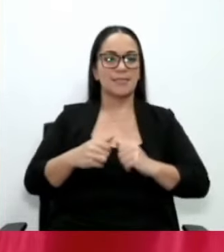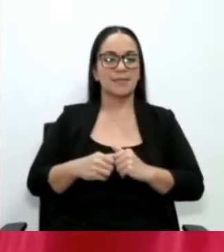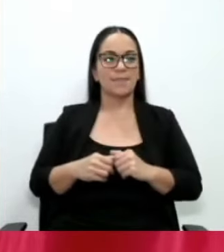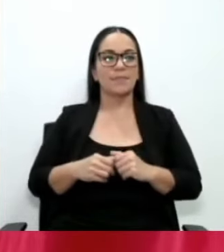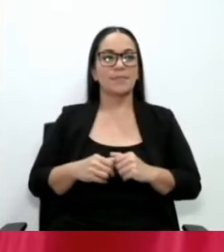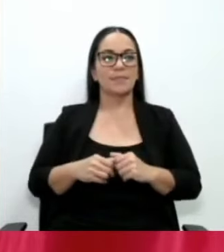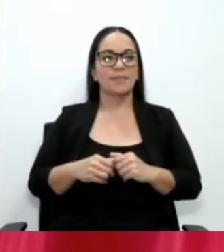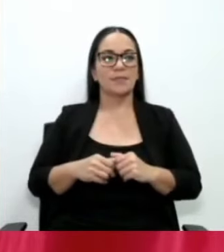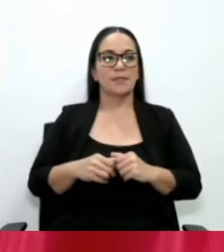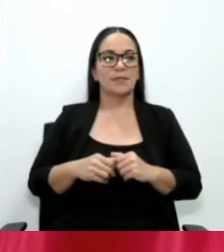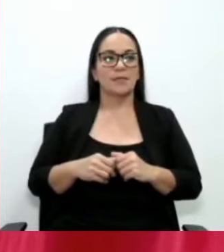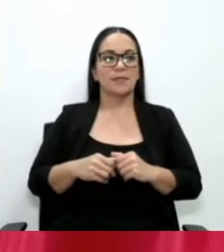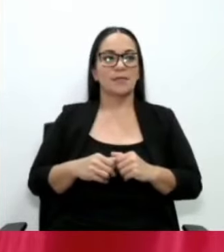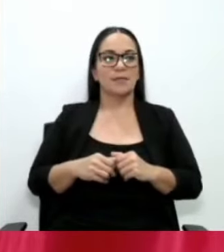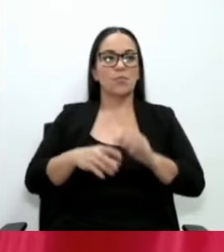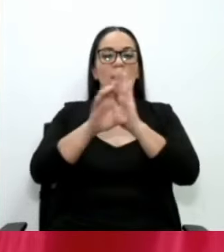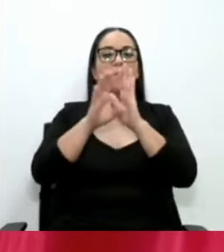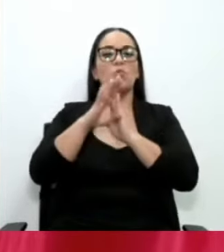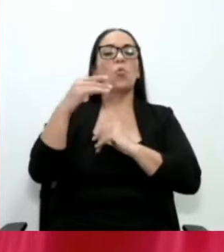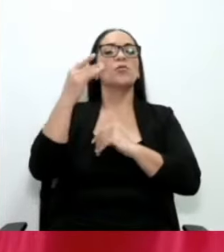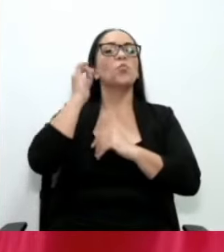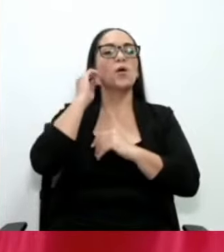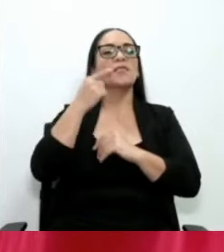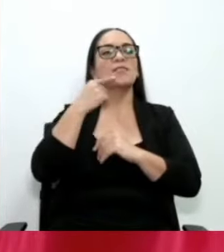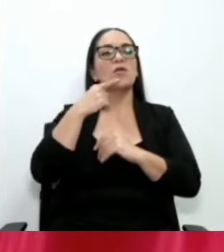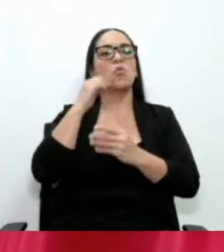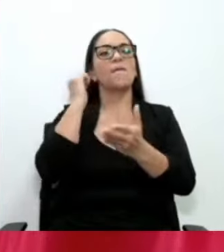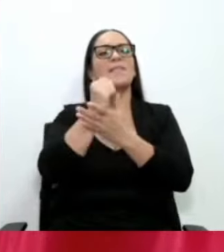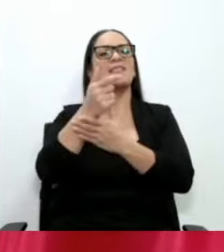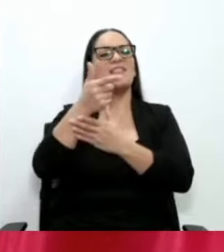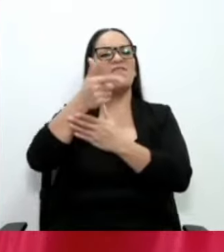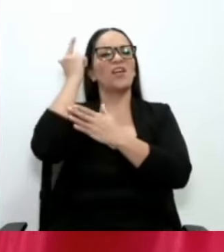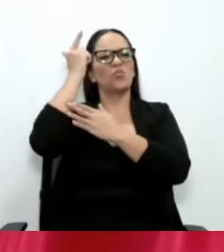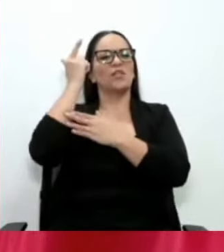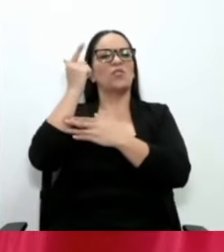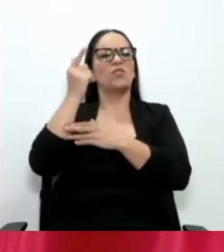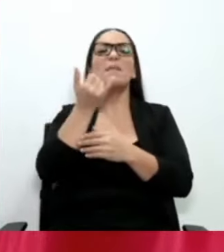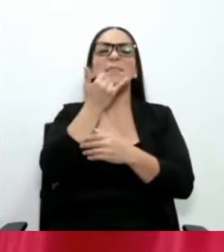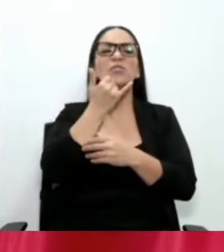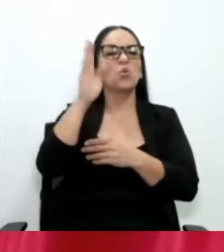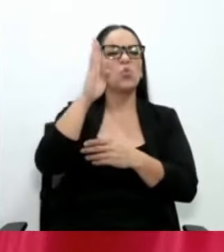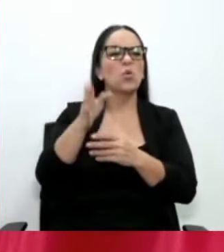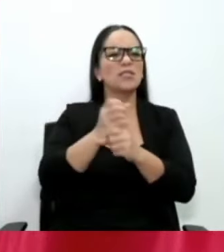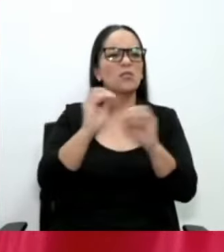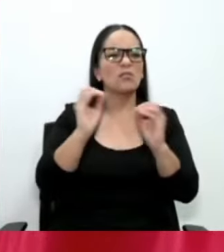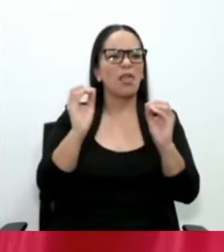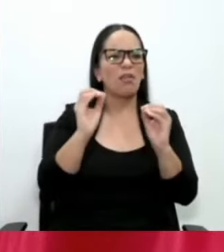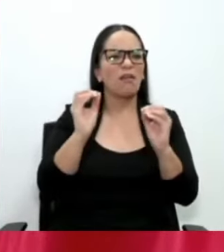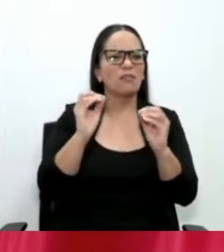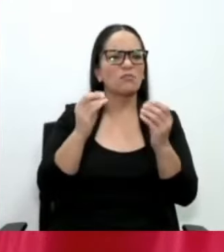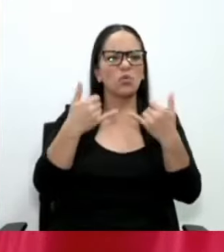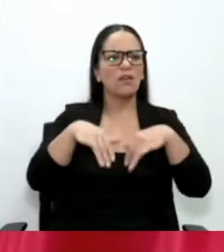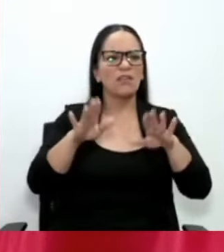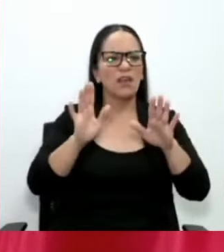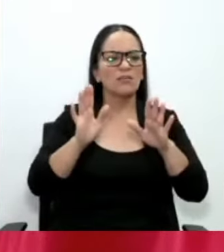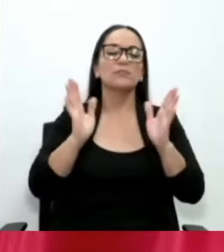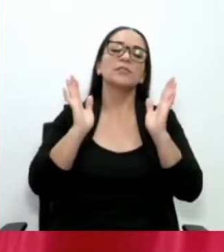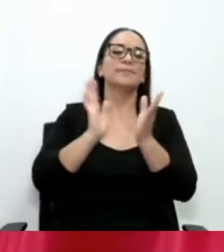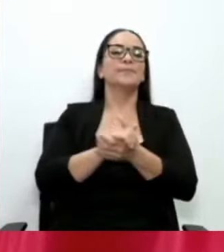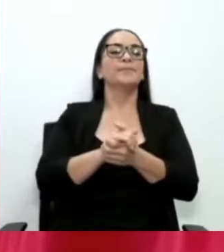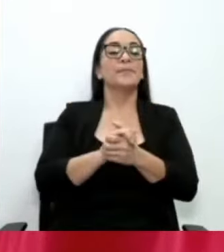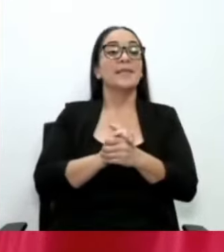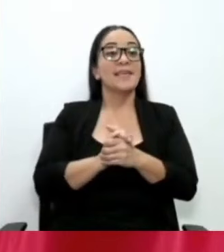francotirador. ¿Qué pasó con eso? No hicieron nada nunca, ¿no? Todavía no. Bueno, en el contexto del